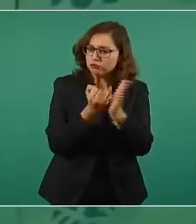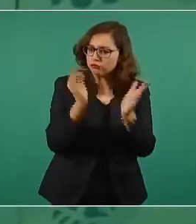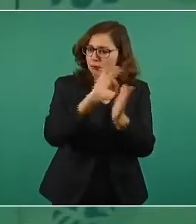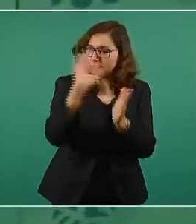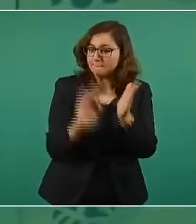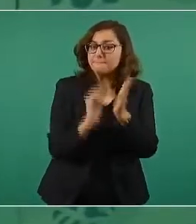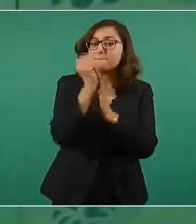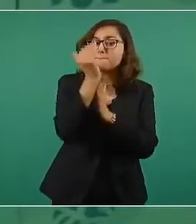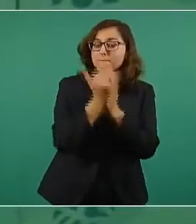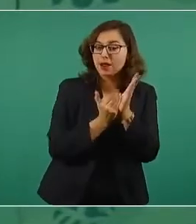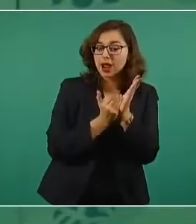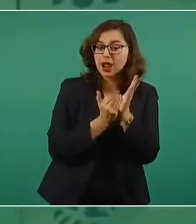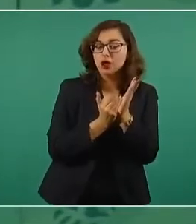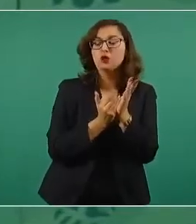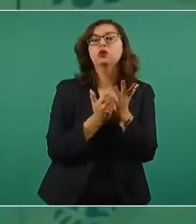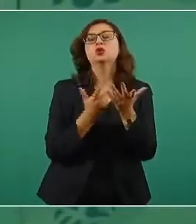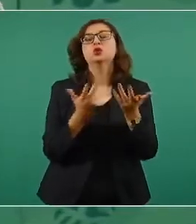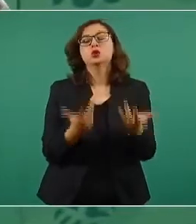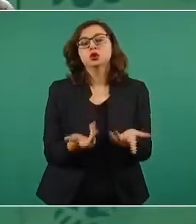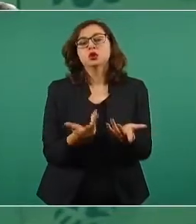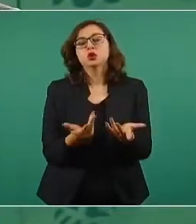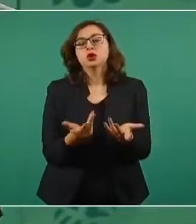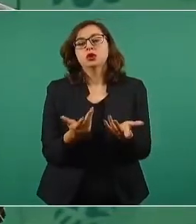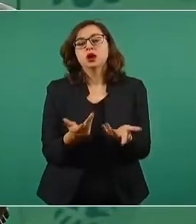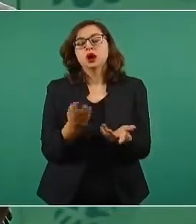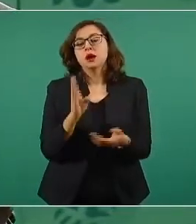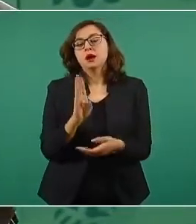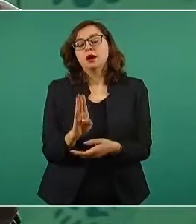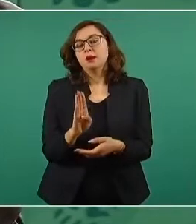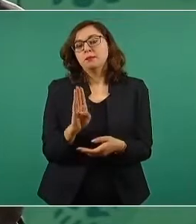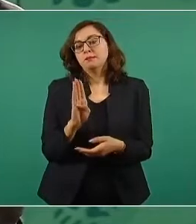luego la Banca de Desarrollo de México